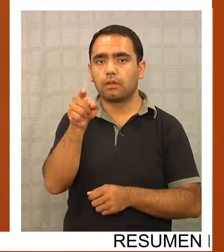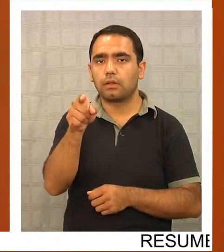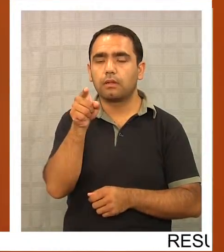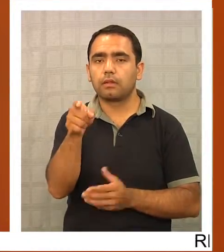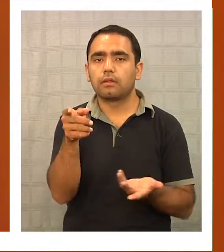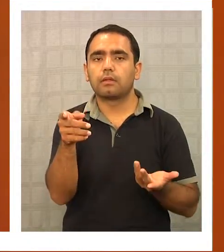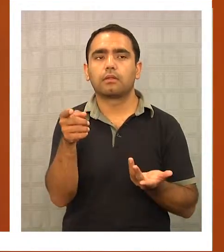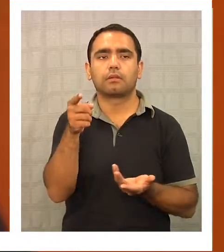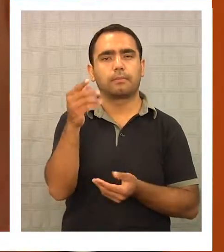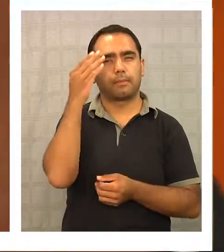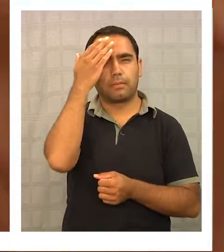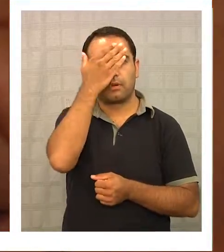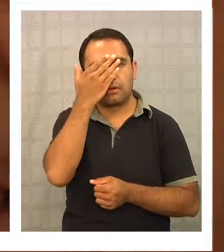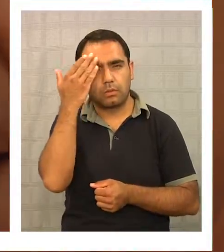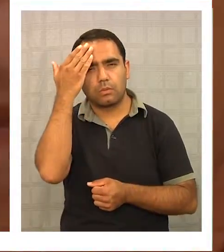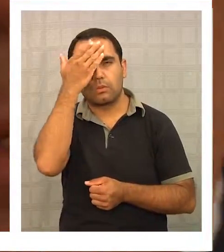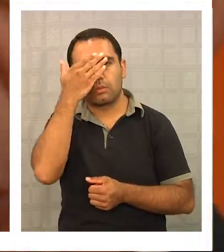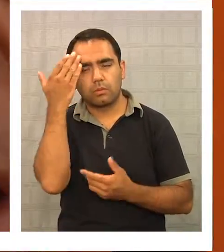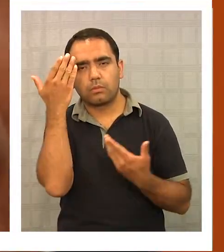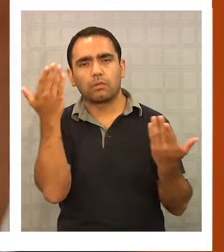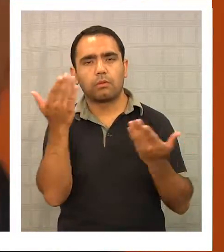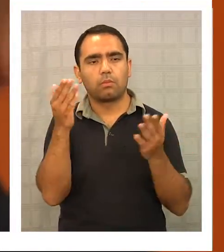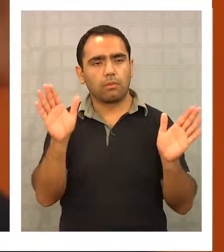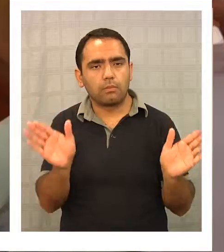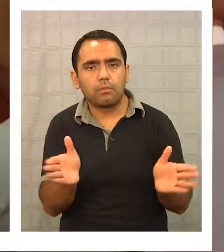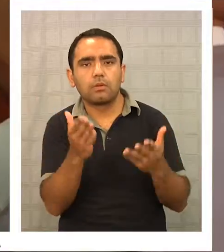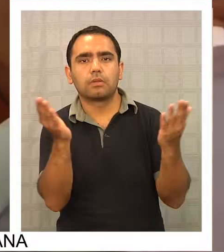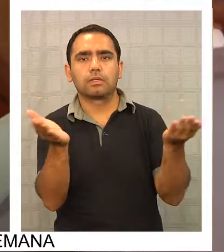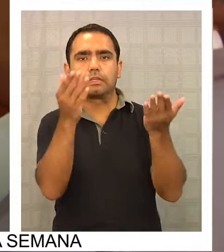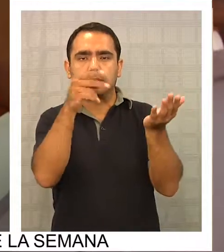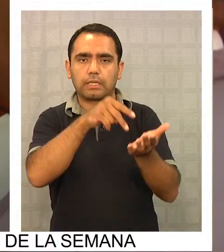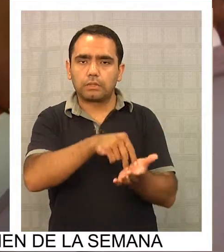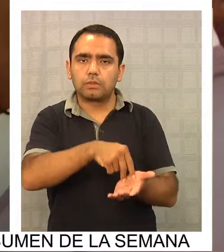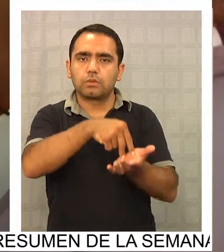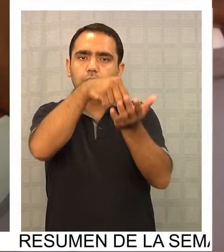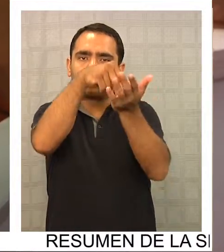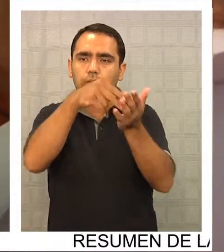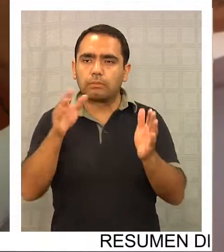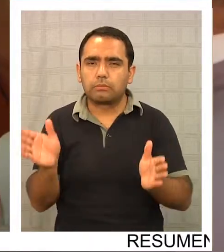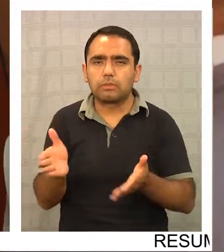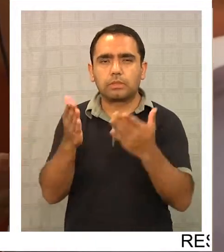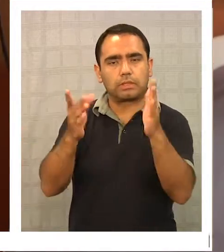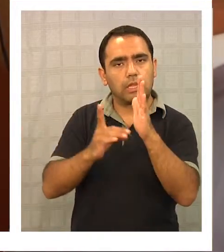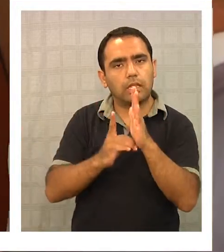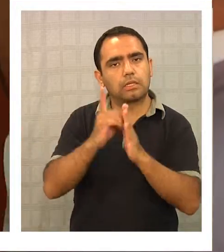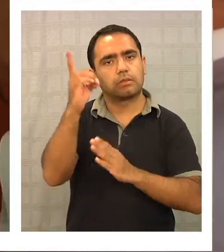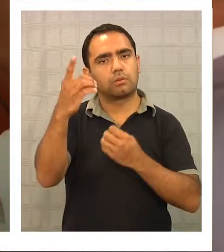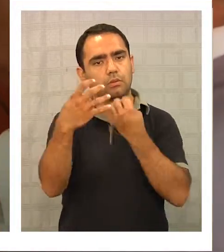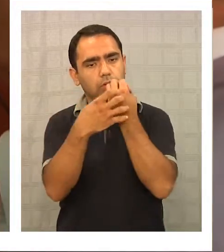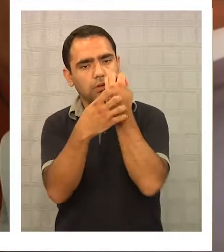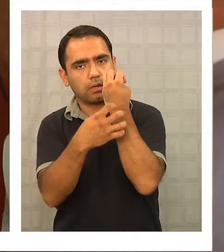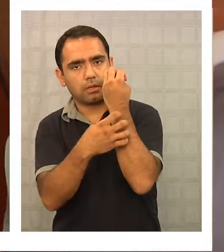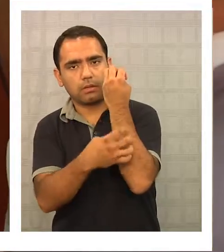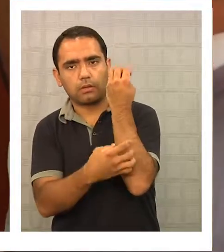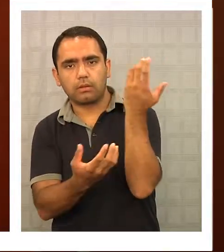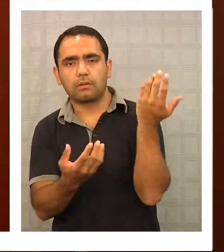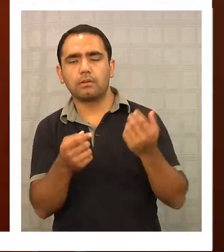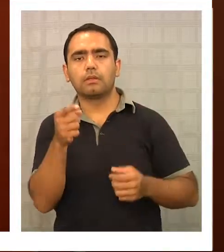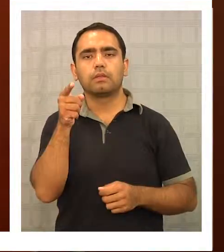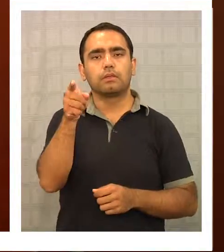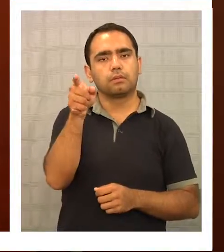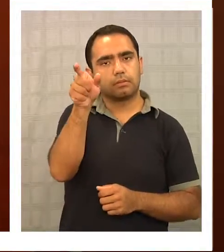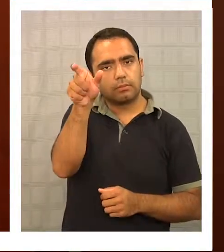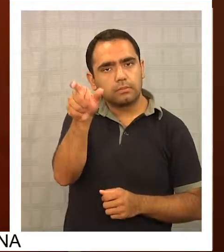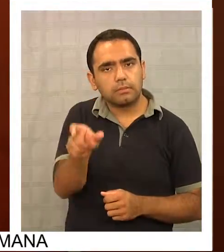que se preocupó más del potenciamiento de Zona Franca, del potenciamiento del desarrollo regional. Es una persona que